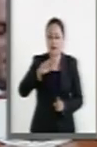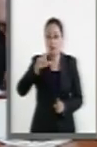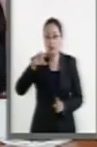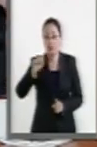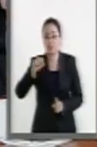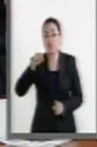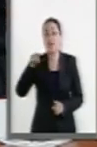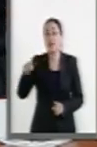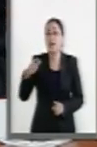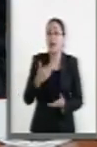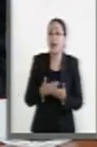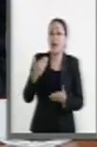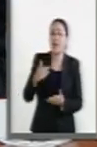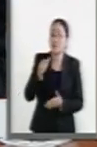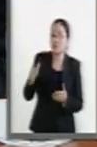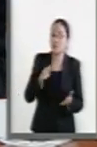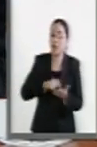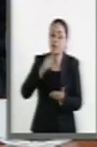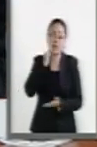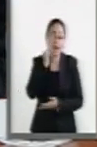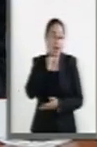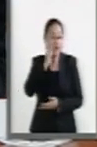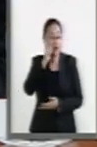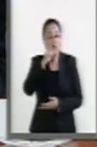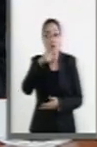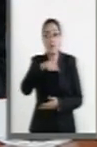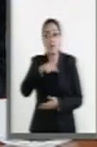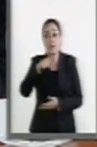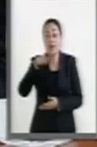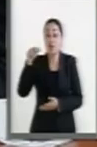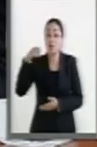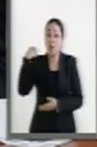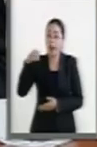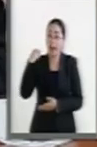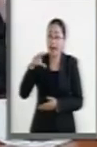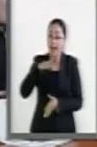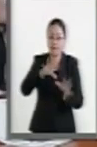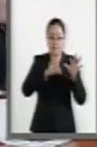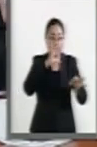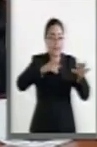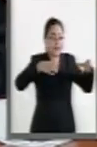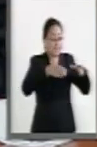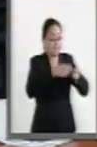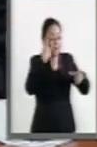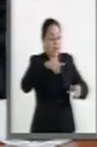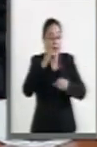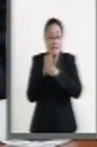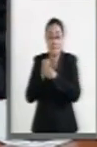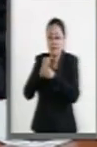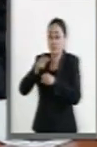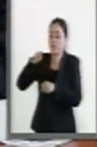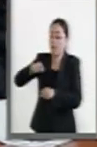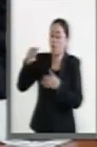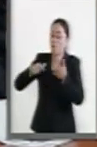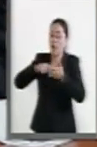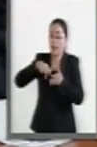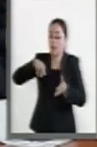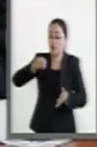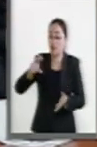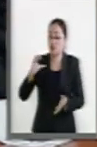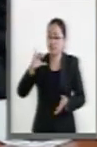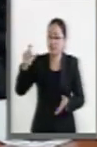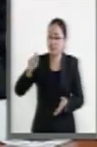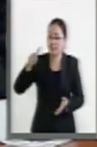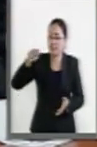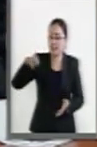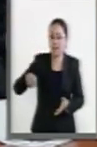Nochistlán, este Senado nombró una comisión especial para la investigación sobre estos hechos, presidida por